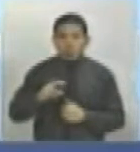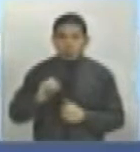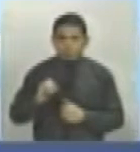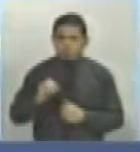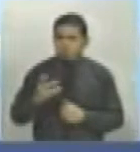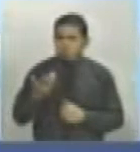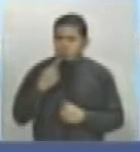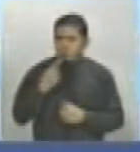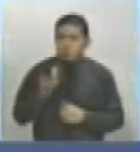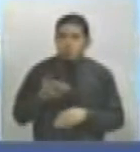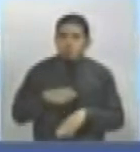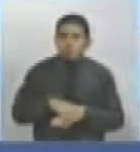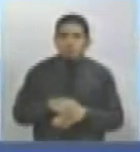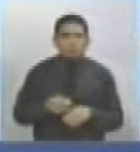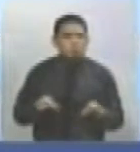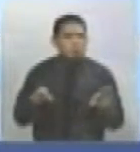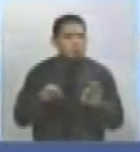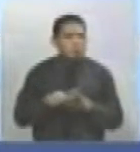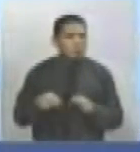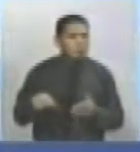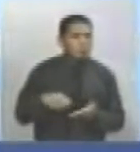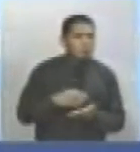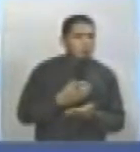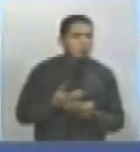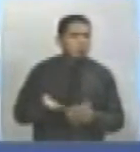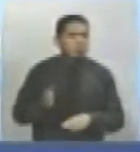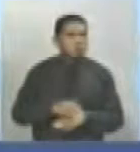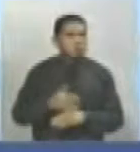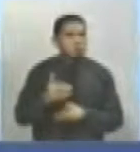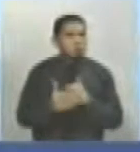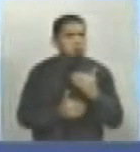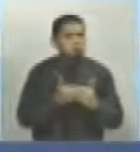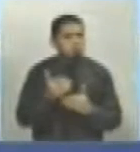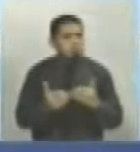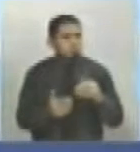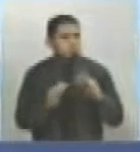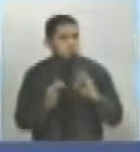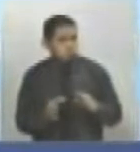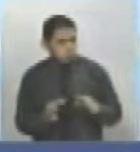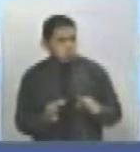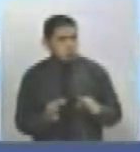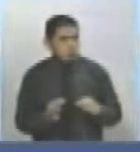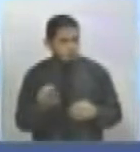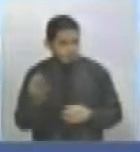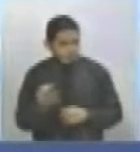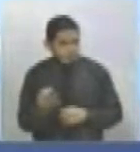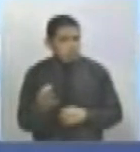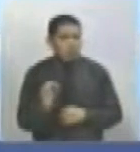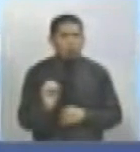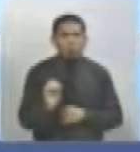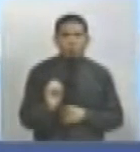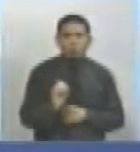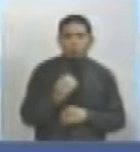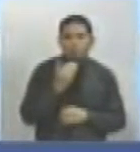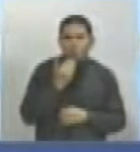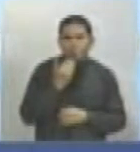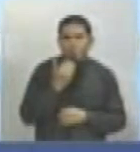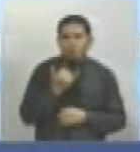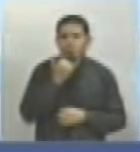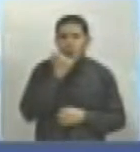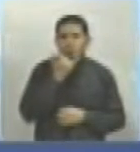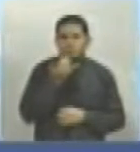a que también hay que cuestionarse sobre estos procesos, si realmente fueron efectivos y en qué se falló.